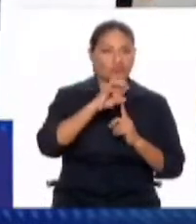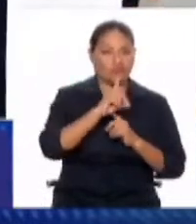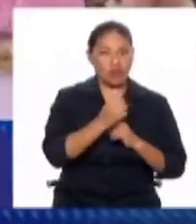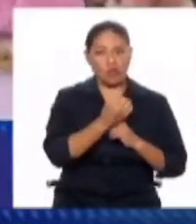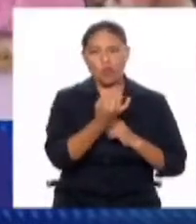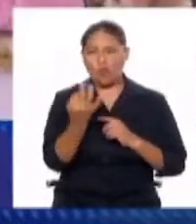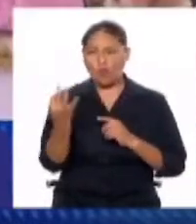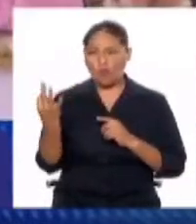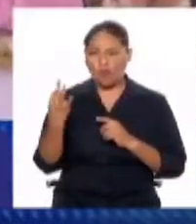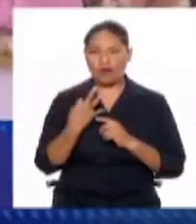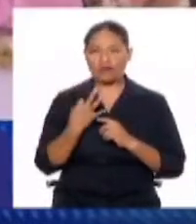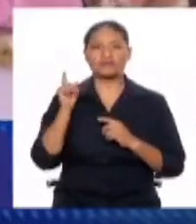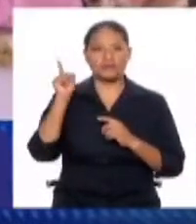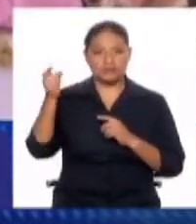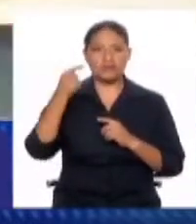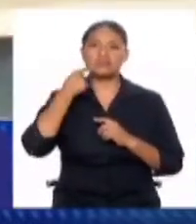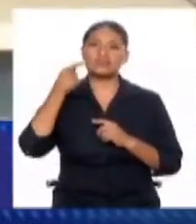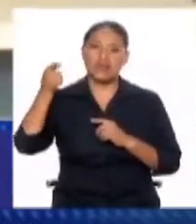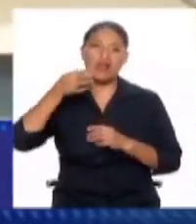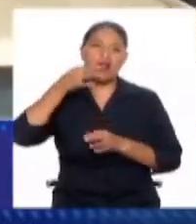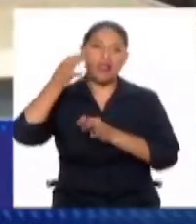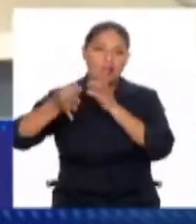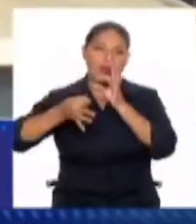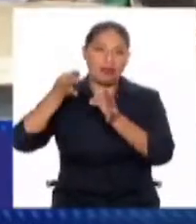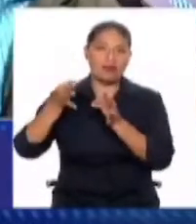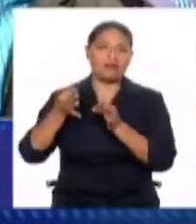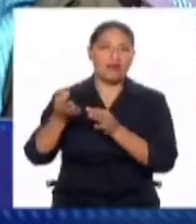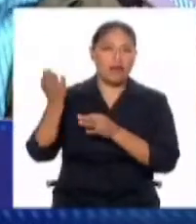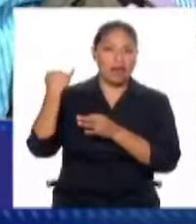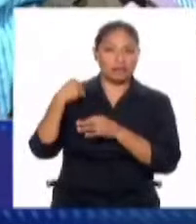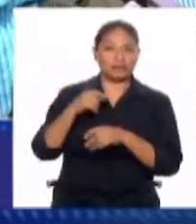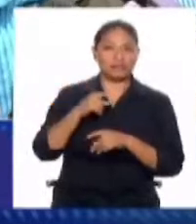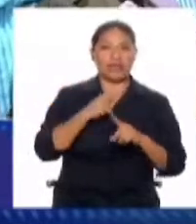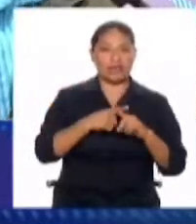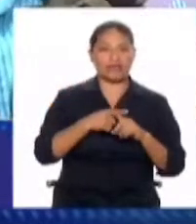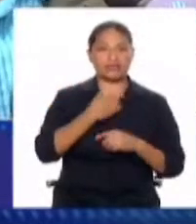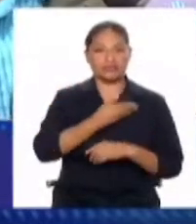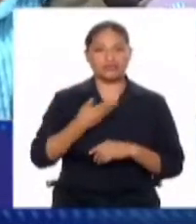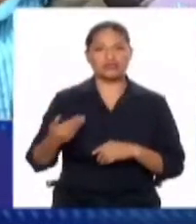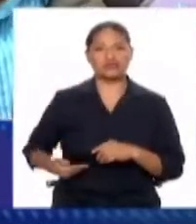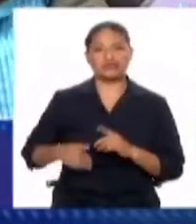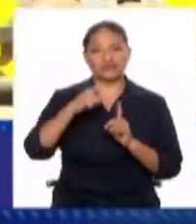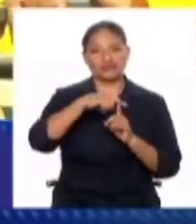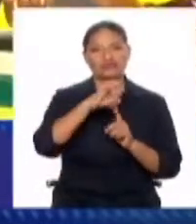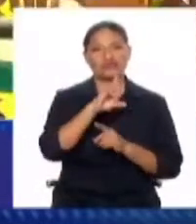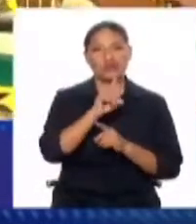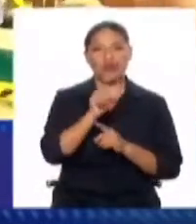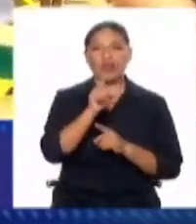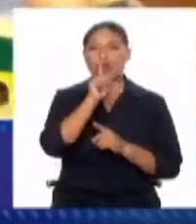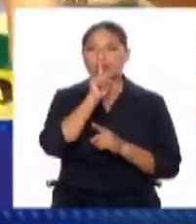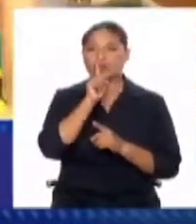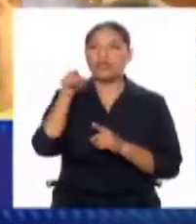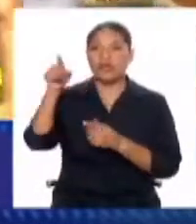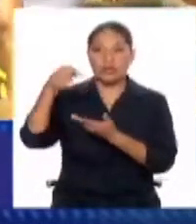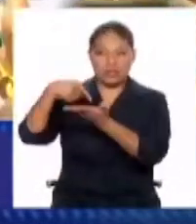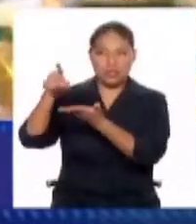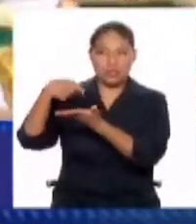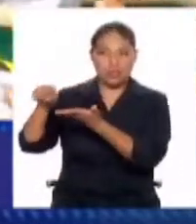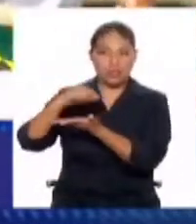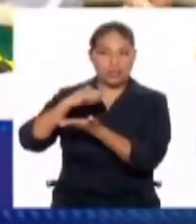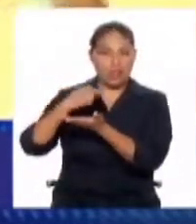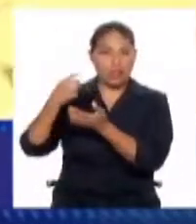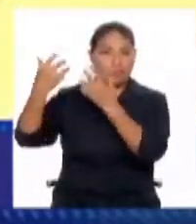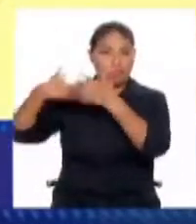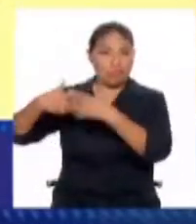claramente cómo a pedido, vuelvo a decir, del expresidente, se direccionó en las cuentas de las empresas del señor